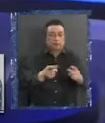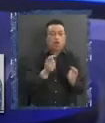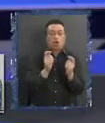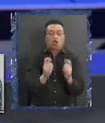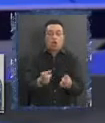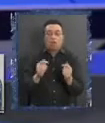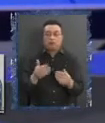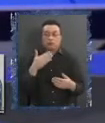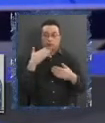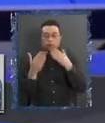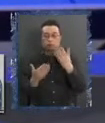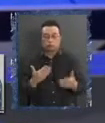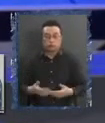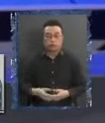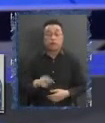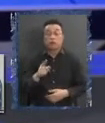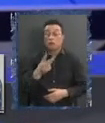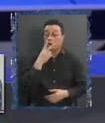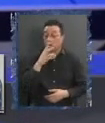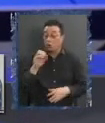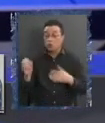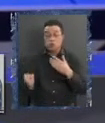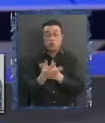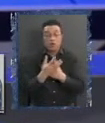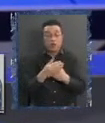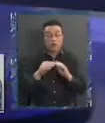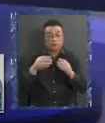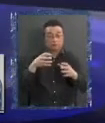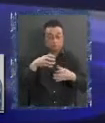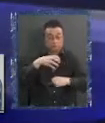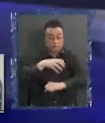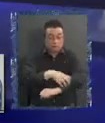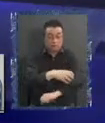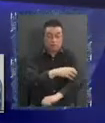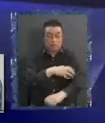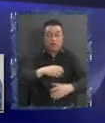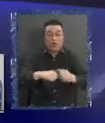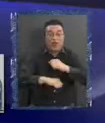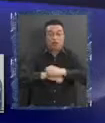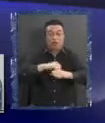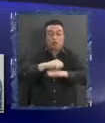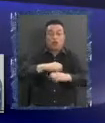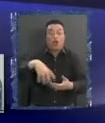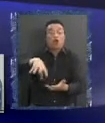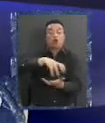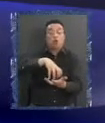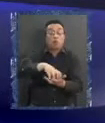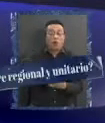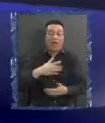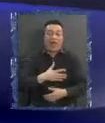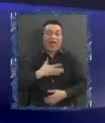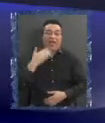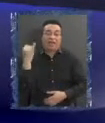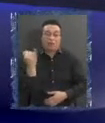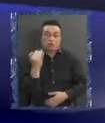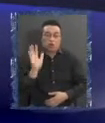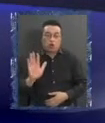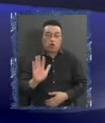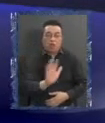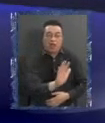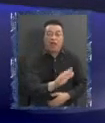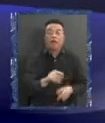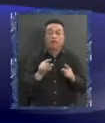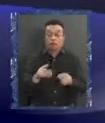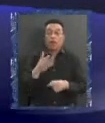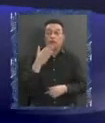Revisemos también Cómo van a ser Las nuevas estructuras De las comunas autónomas Tenemos una gráfica también Porque las comunas autónomas Tienen